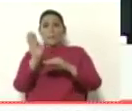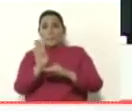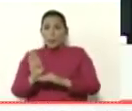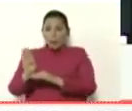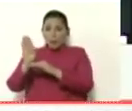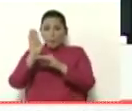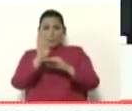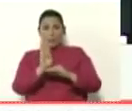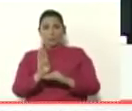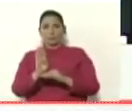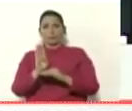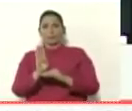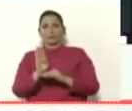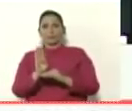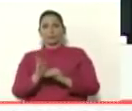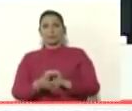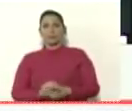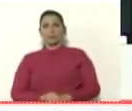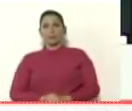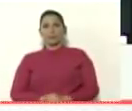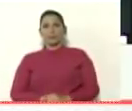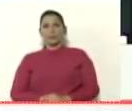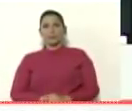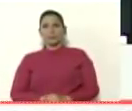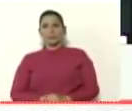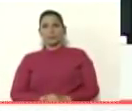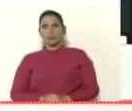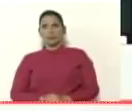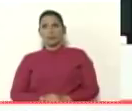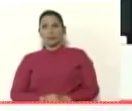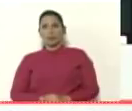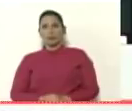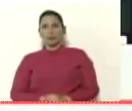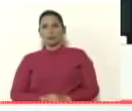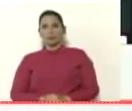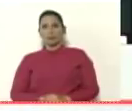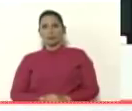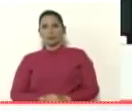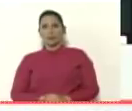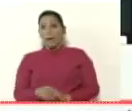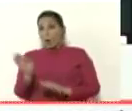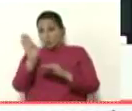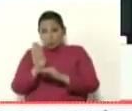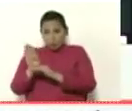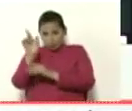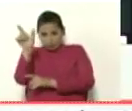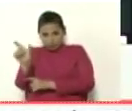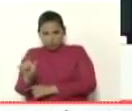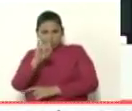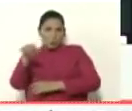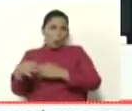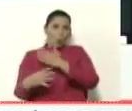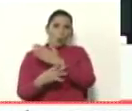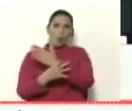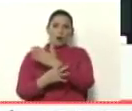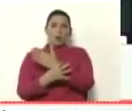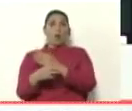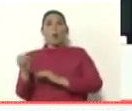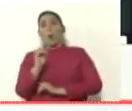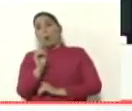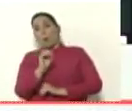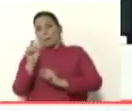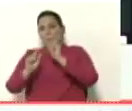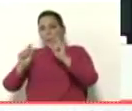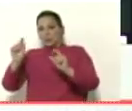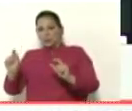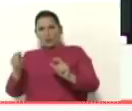cuida, que actúa de nodriza del señor Guaidó y de todos todos los que han